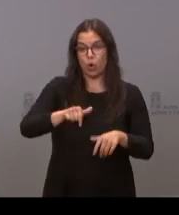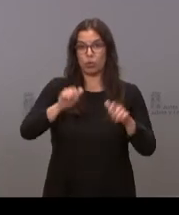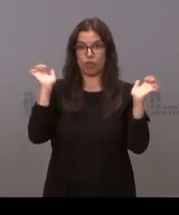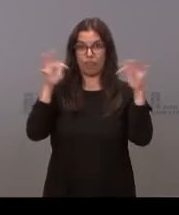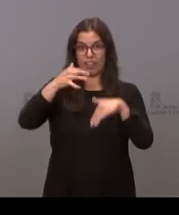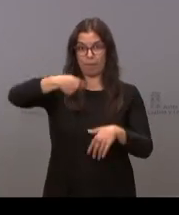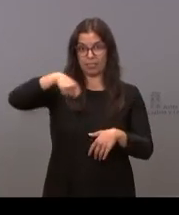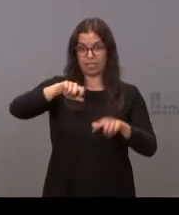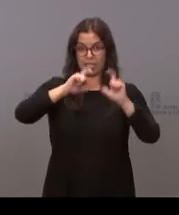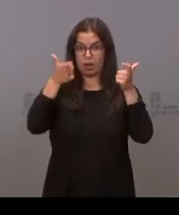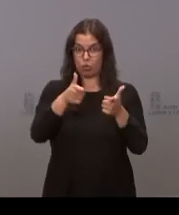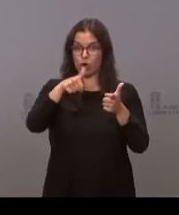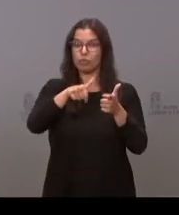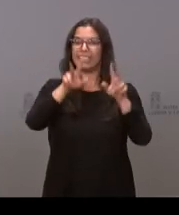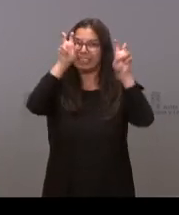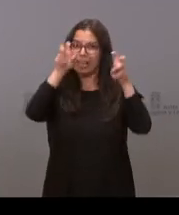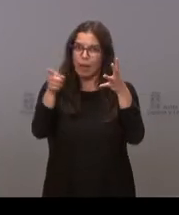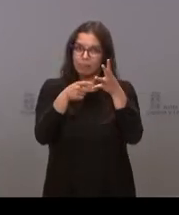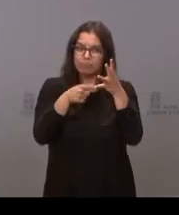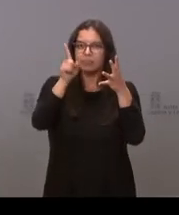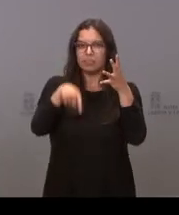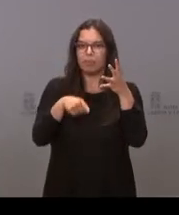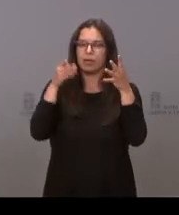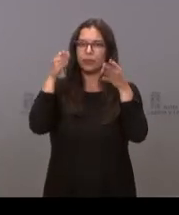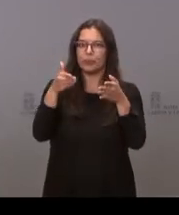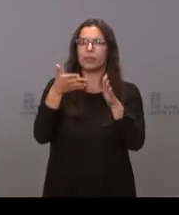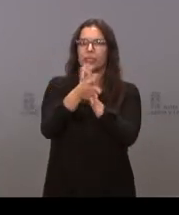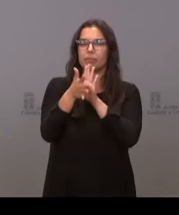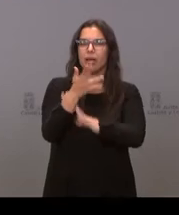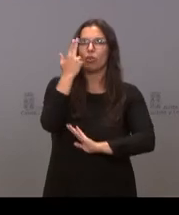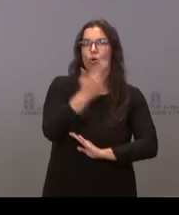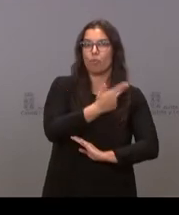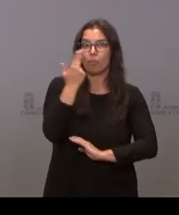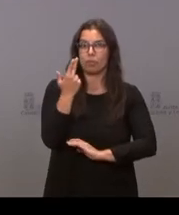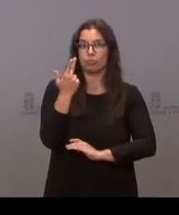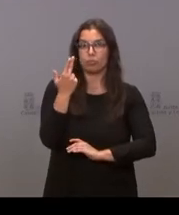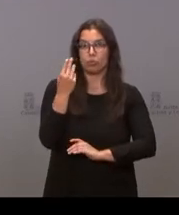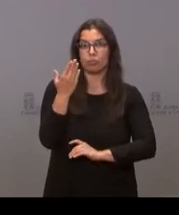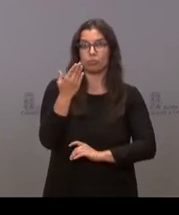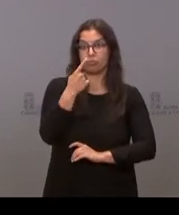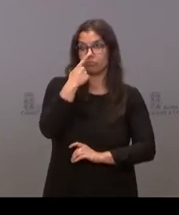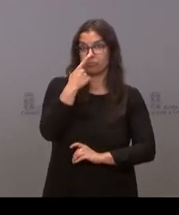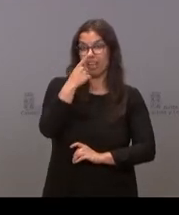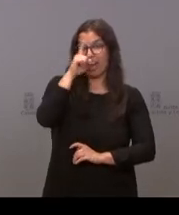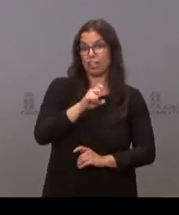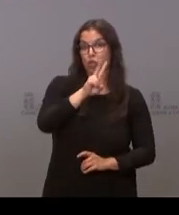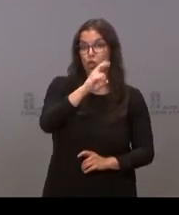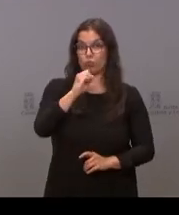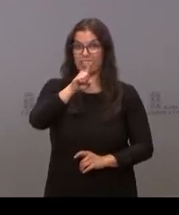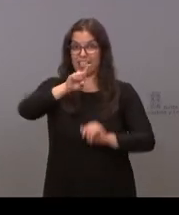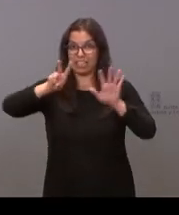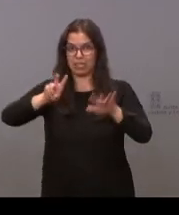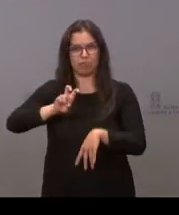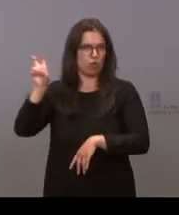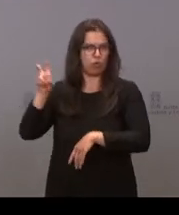también dar cumplida cuenta de un compromiso que se adquirió por parte de la conferencia de presidentes en el año 2017, con otro presidente